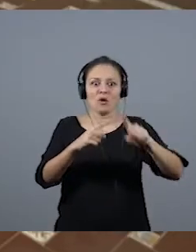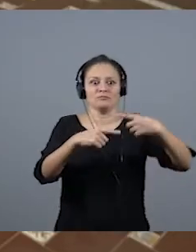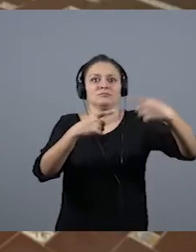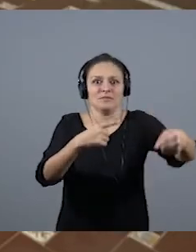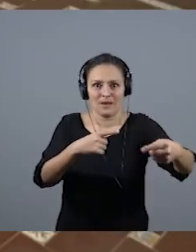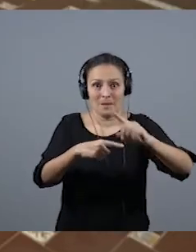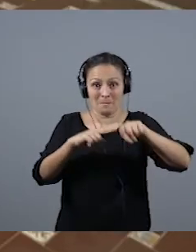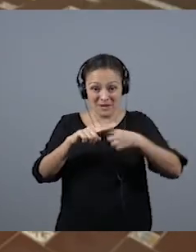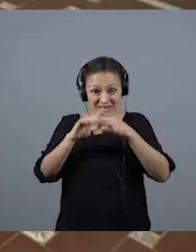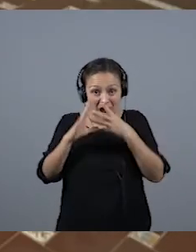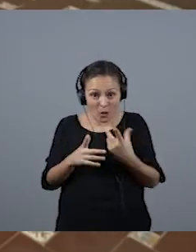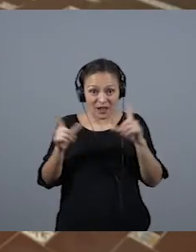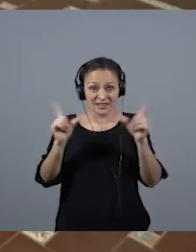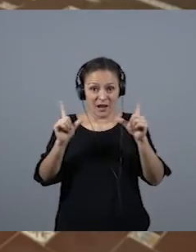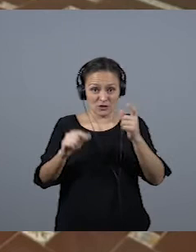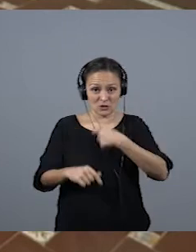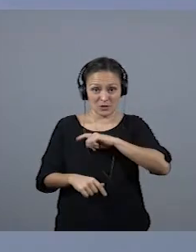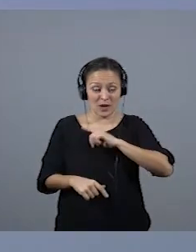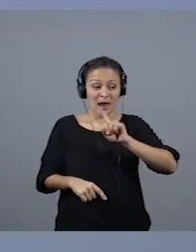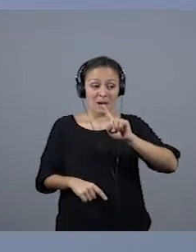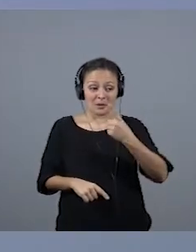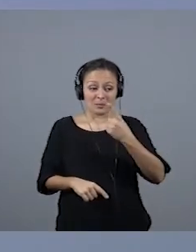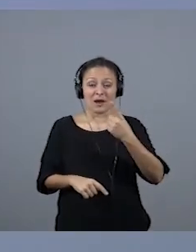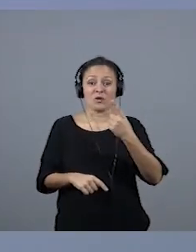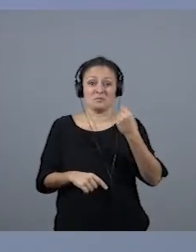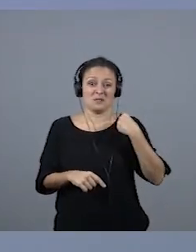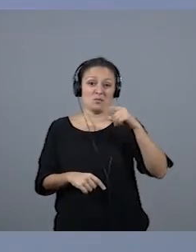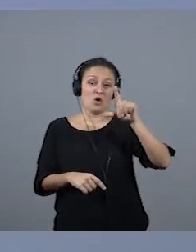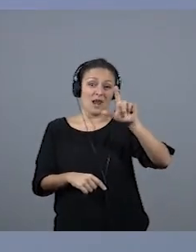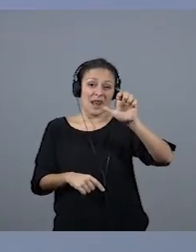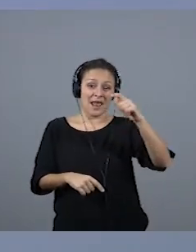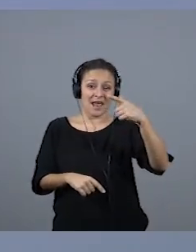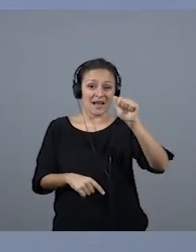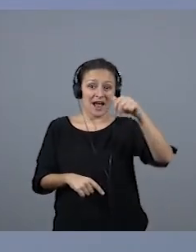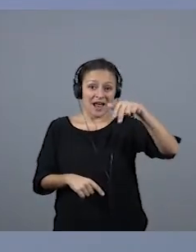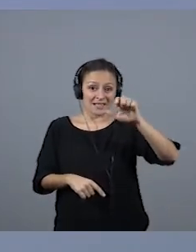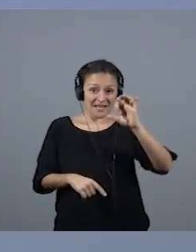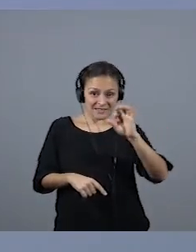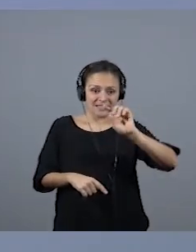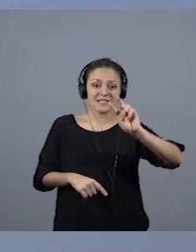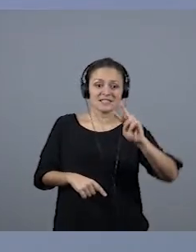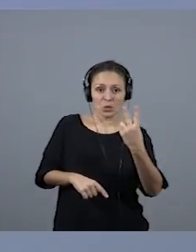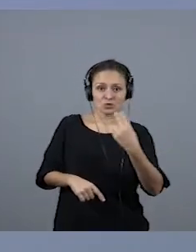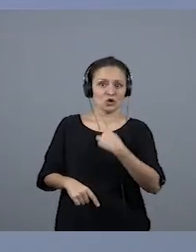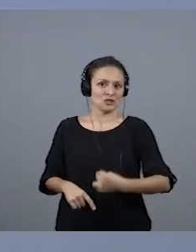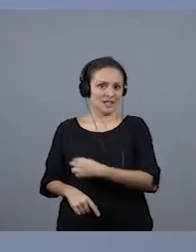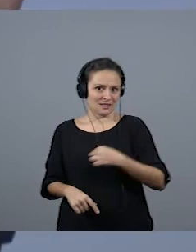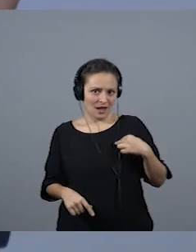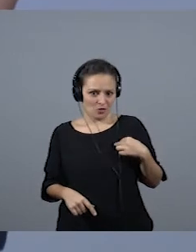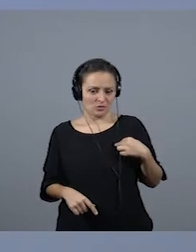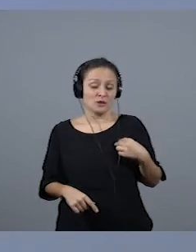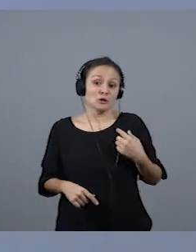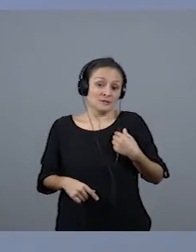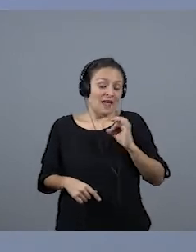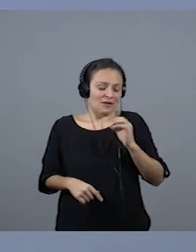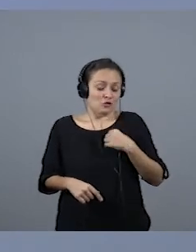Primer partido, Leganés. Segundo partido, Santiago de Compostela. Es verdad que coincidió que no fuimos las dos, en ese momento yo no